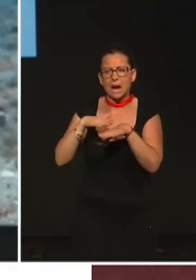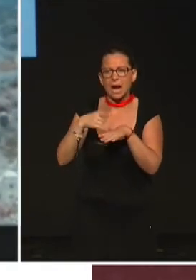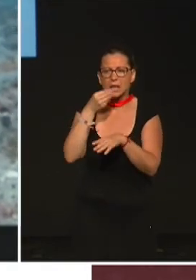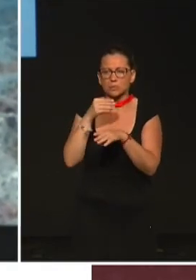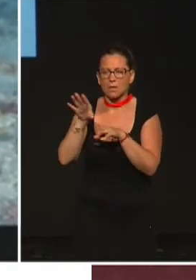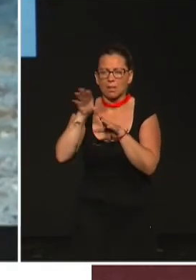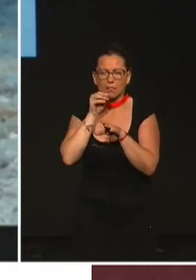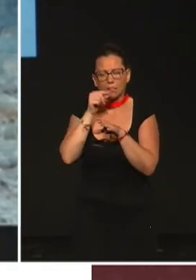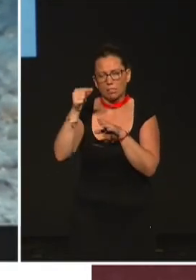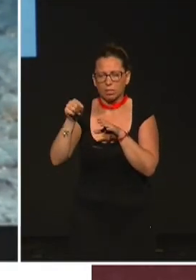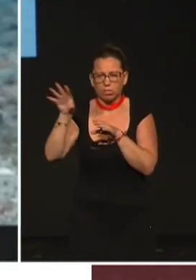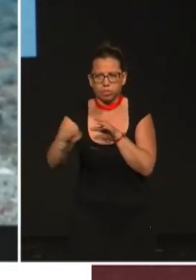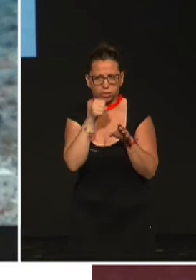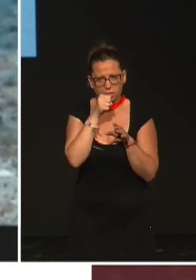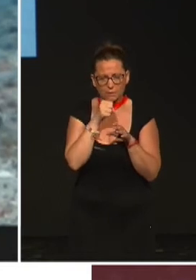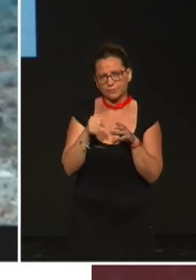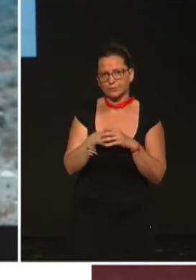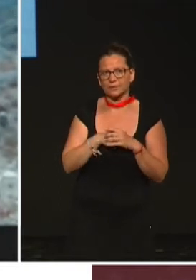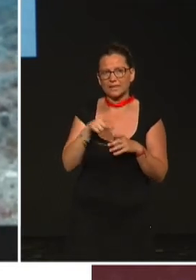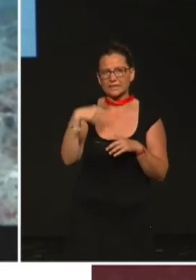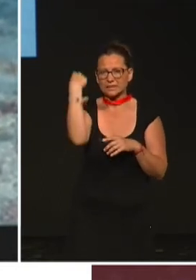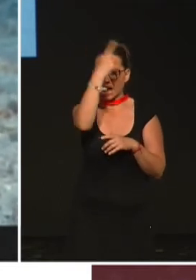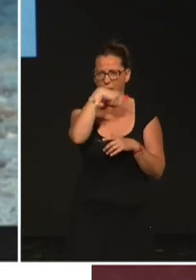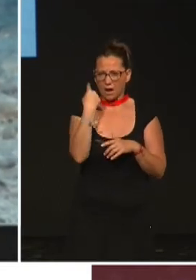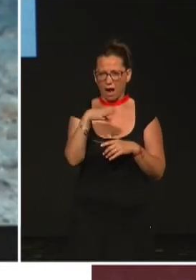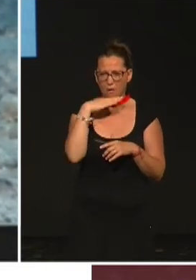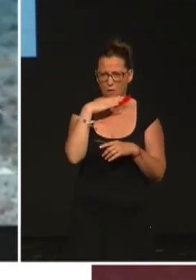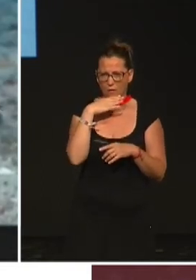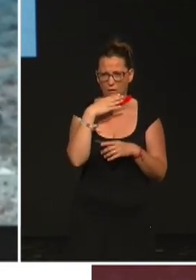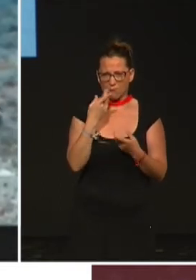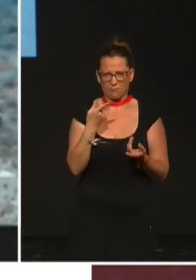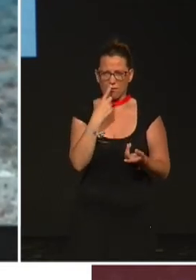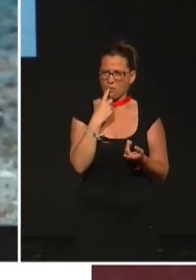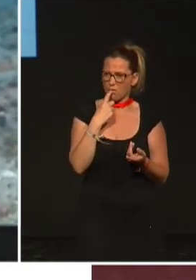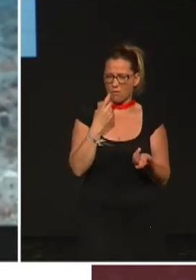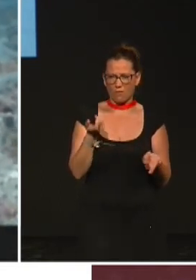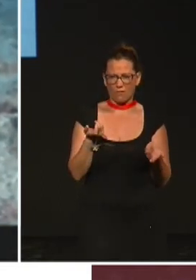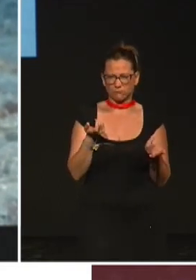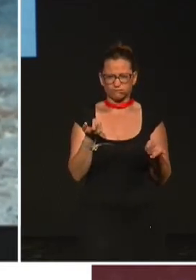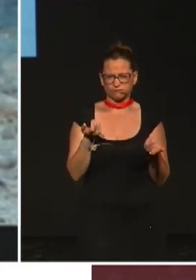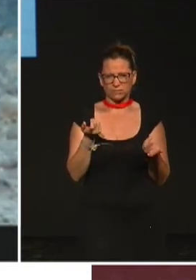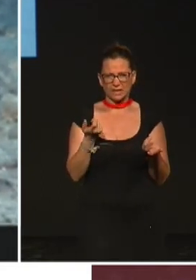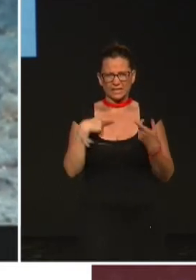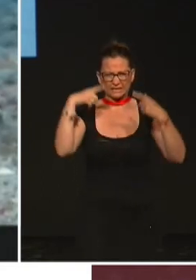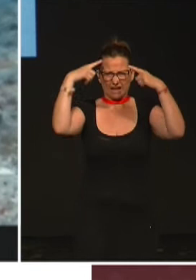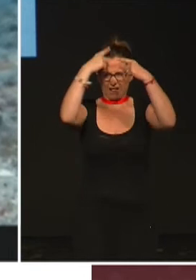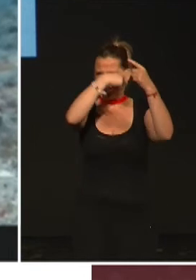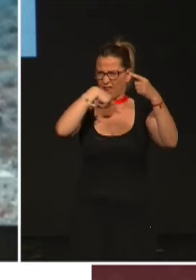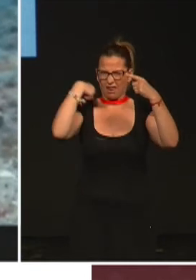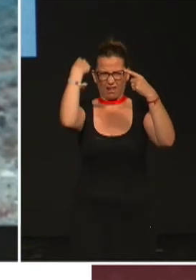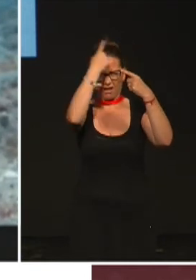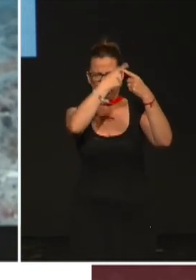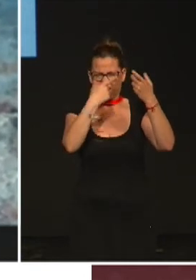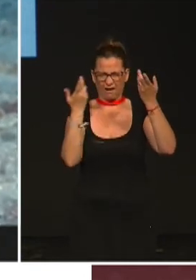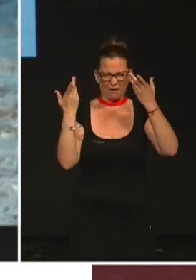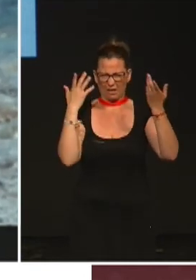Como dice su propio nombre vulgar, tiene los labios rojos, esa cara que parece que está enfadado siempre. Y después tiene esas extrañas aletas, las aletas pectorales,